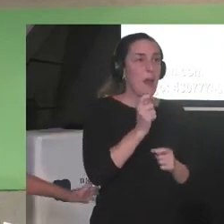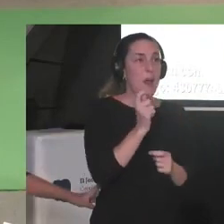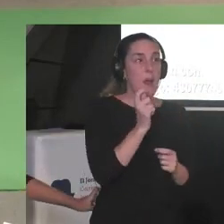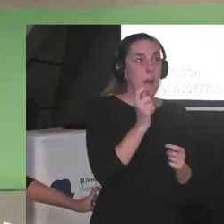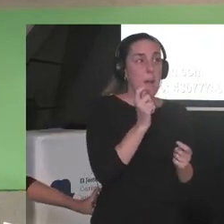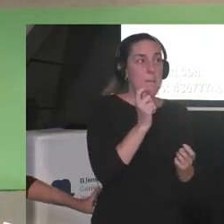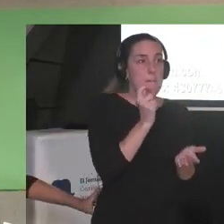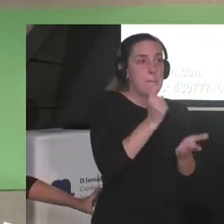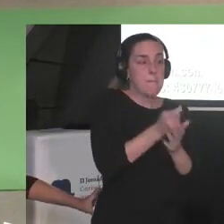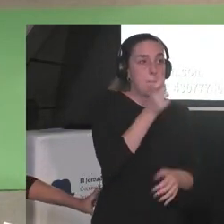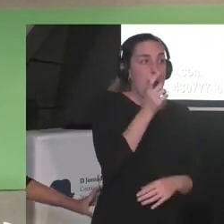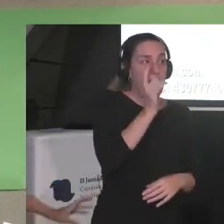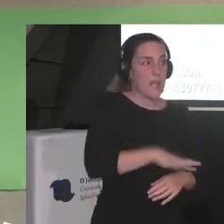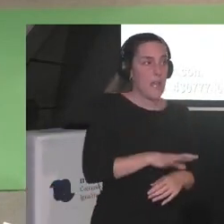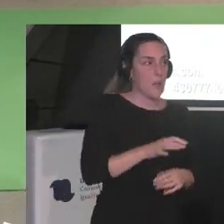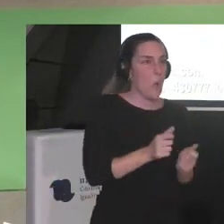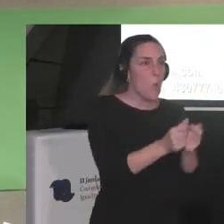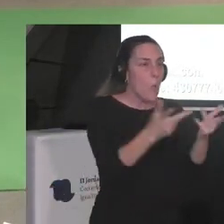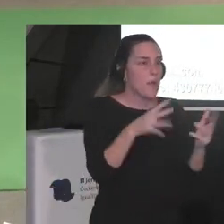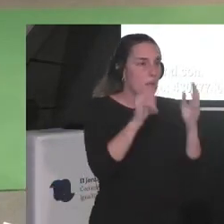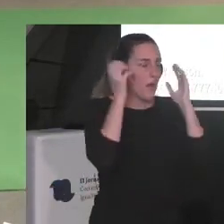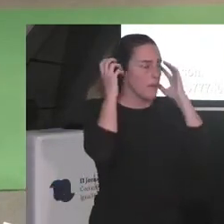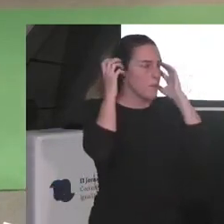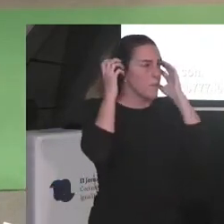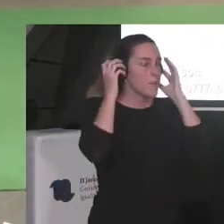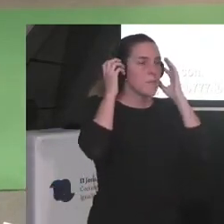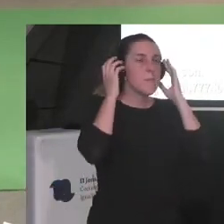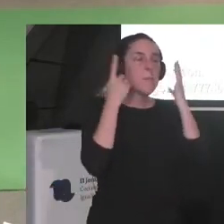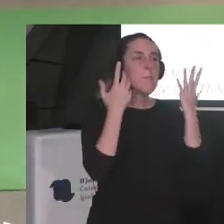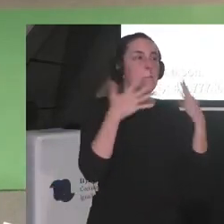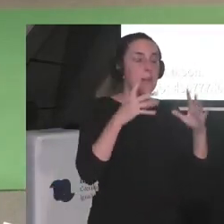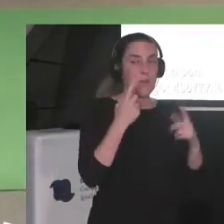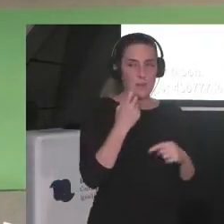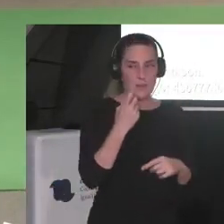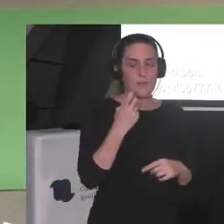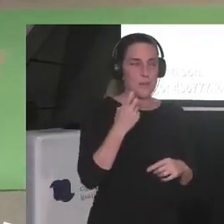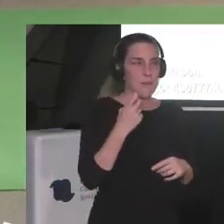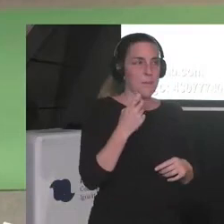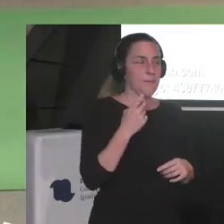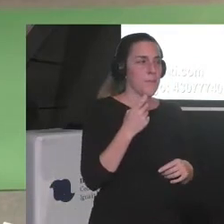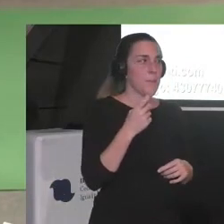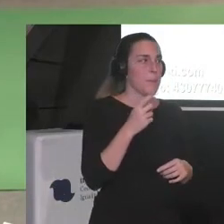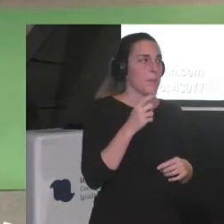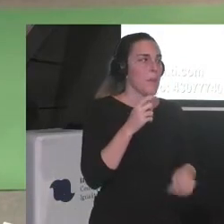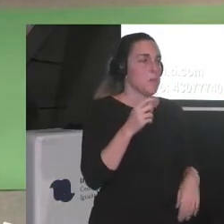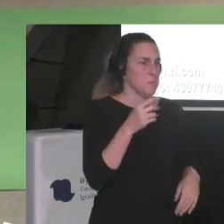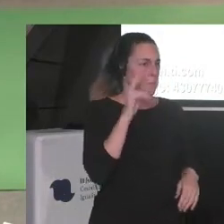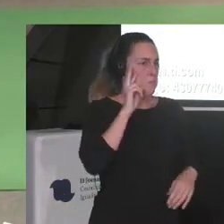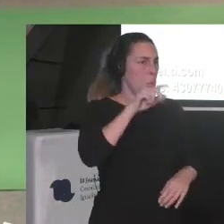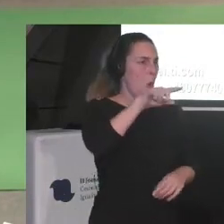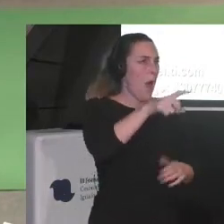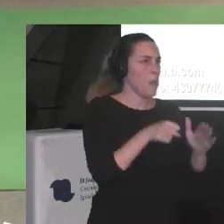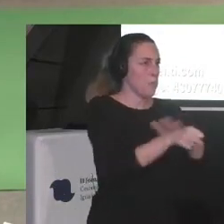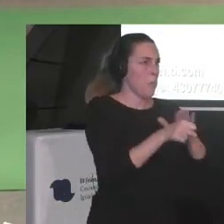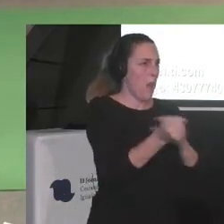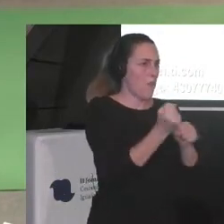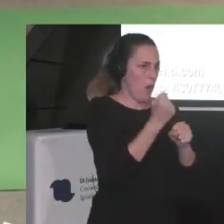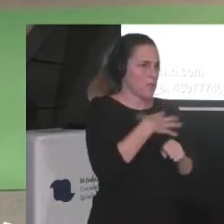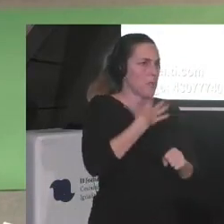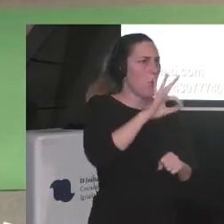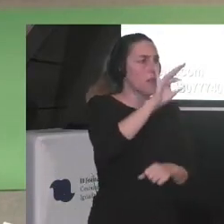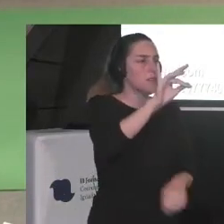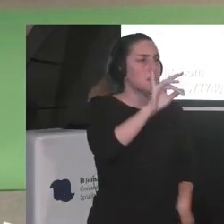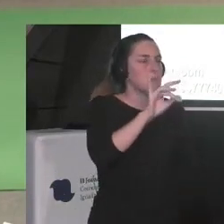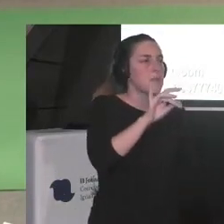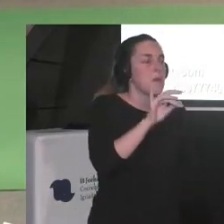este tipo de agencias pero se necesitan tantas reacciones de esto que ahí pues yo veo un futuro laboral claro que lo veo donde no veo futuro laboral es